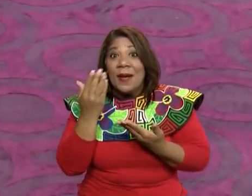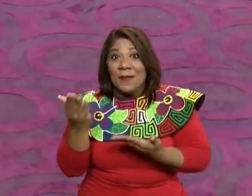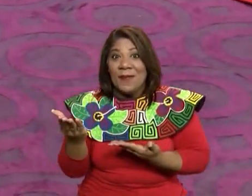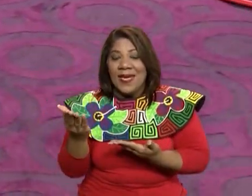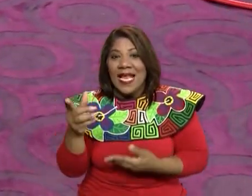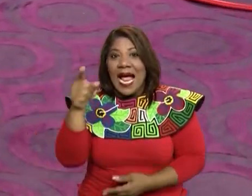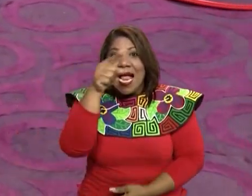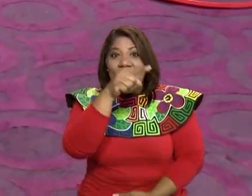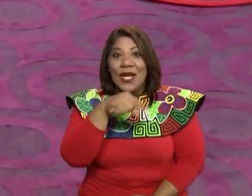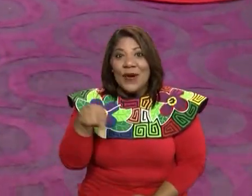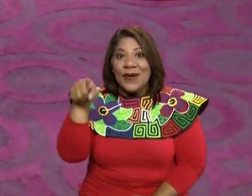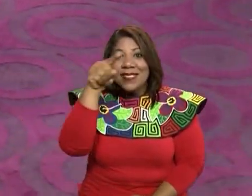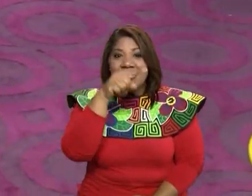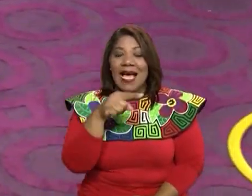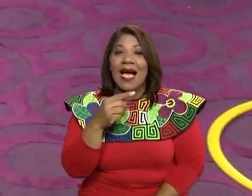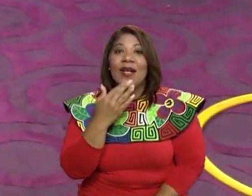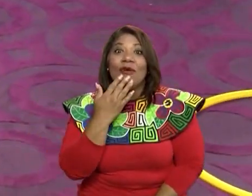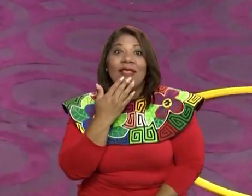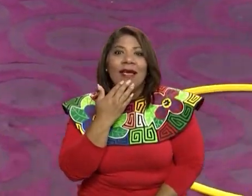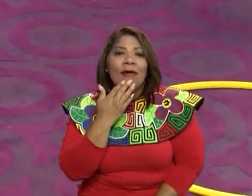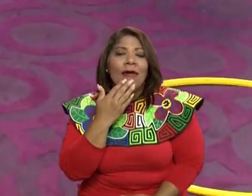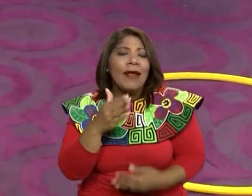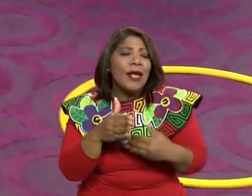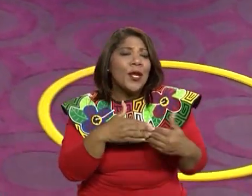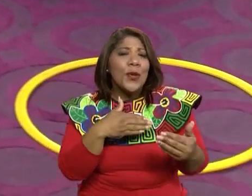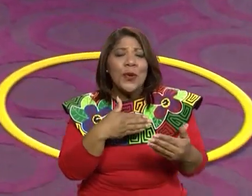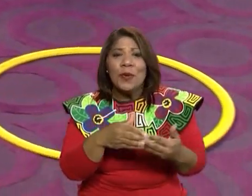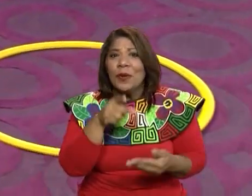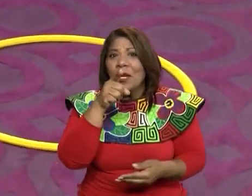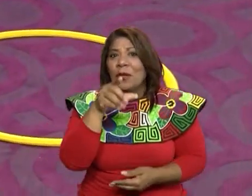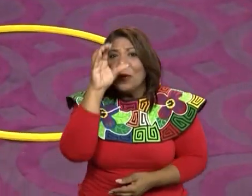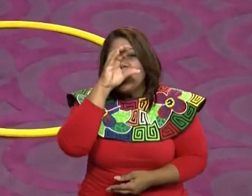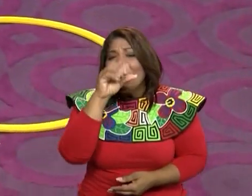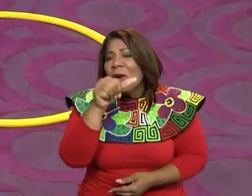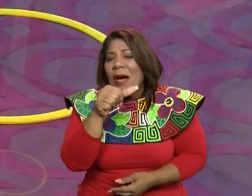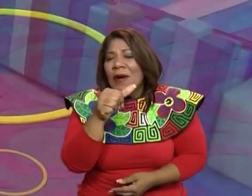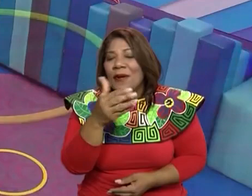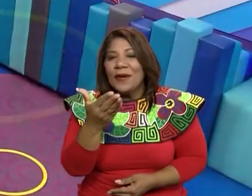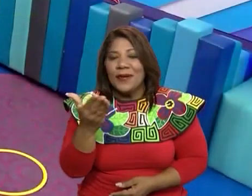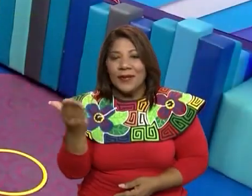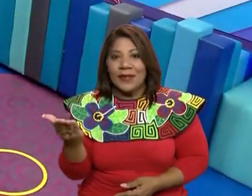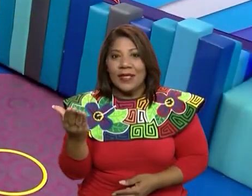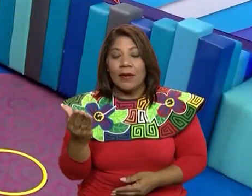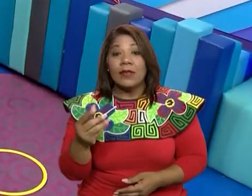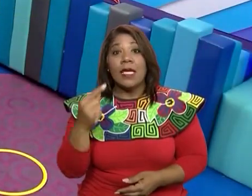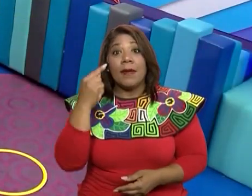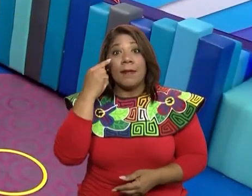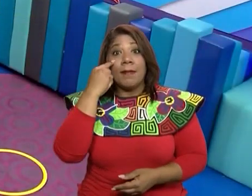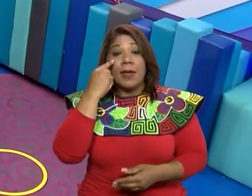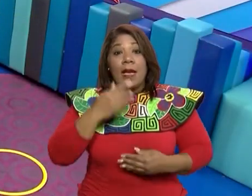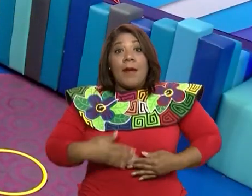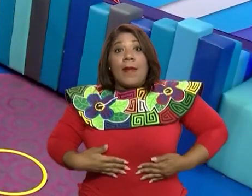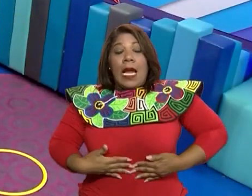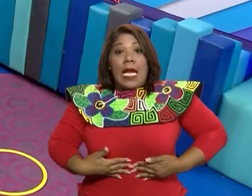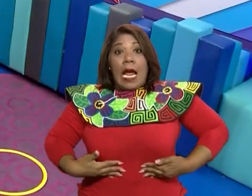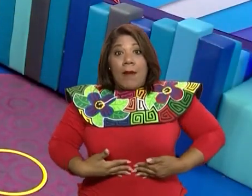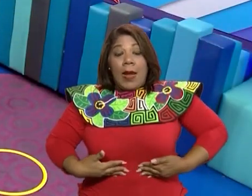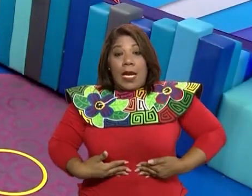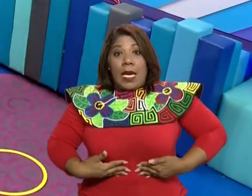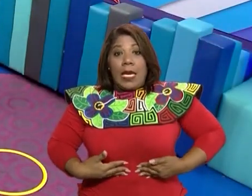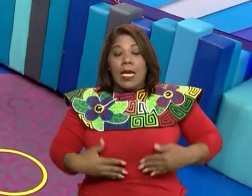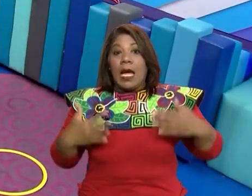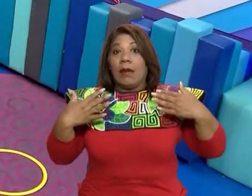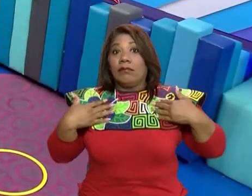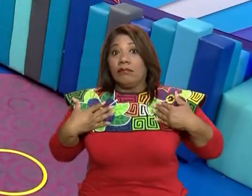que ustedes hayan conseguido en sus casas. Vamos a hacer un circuito para piernas, uno para abdomen y uno donde involucra brazos y pectorales.